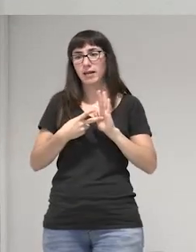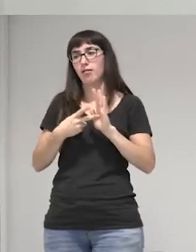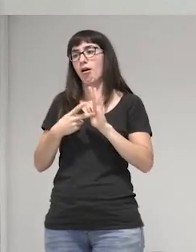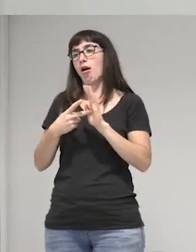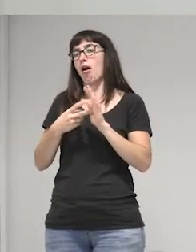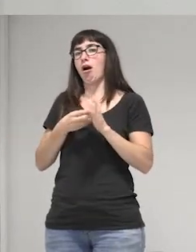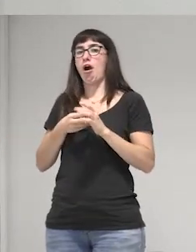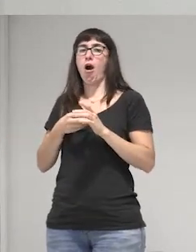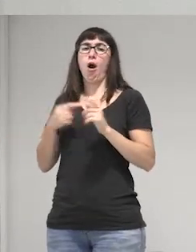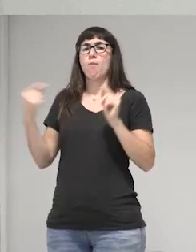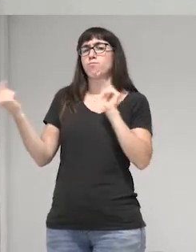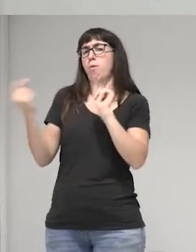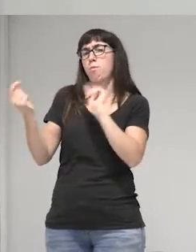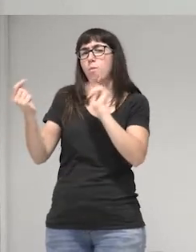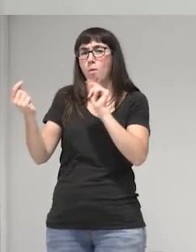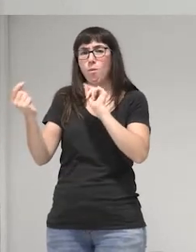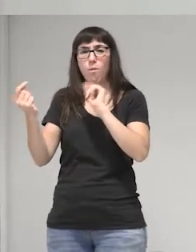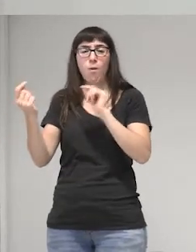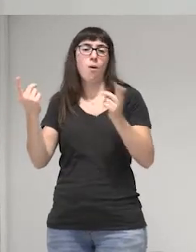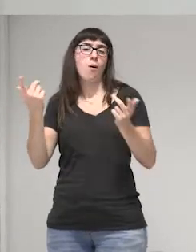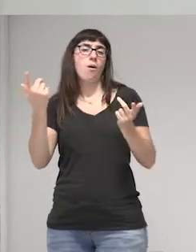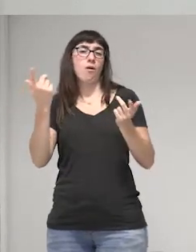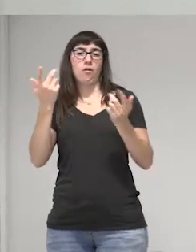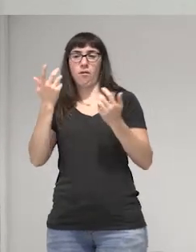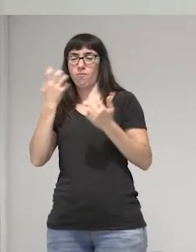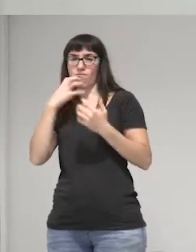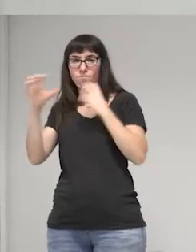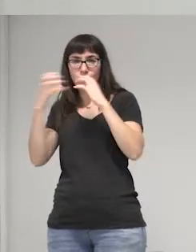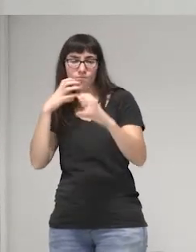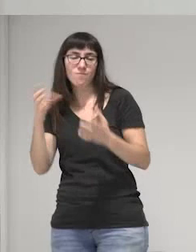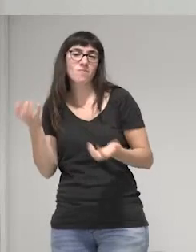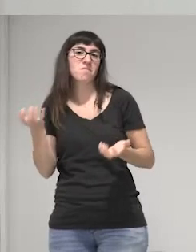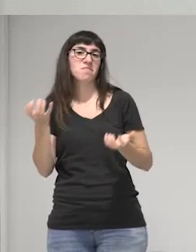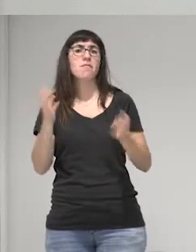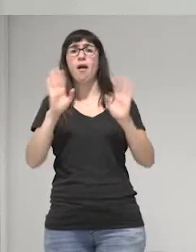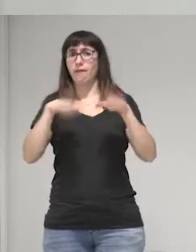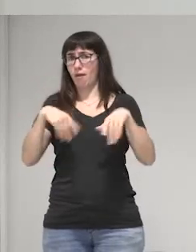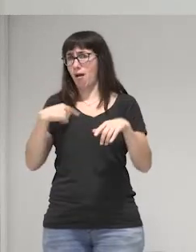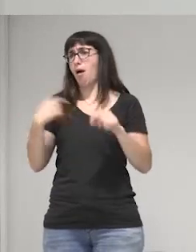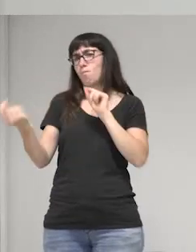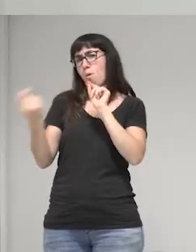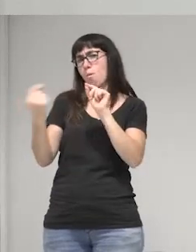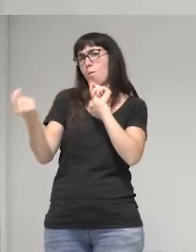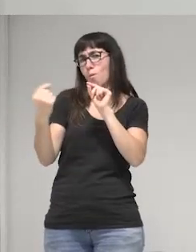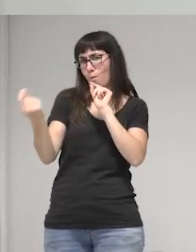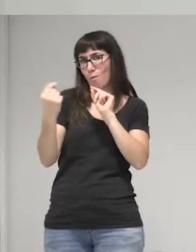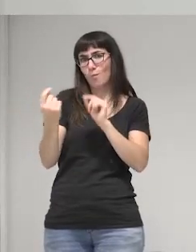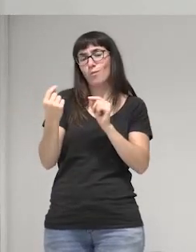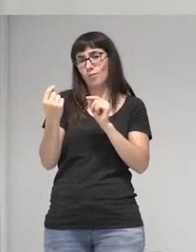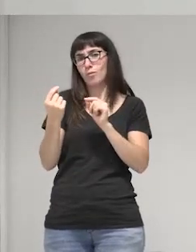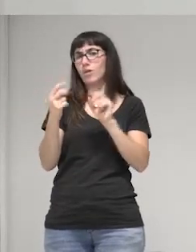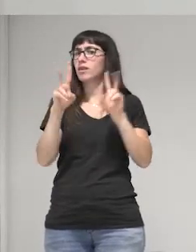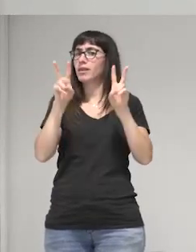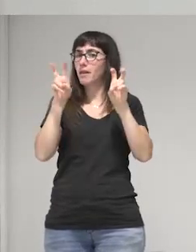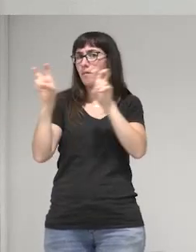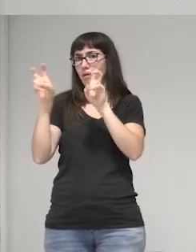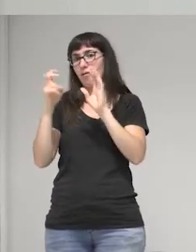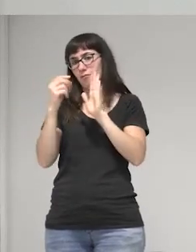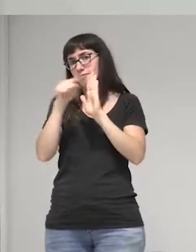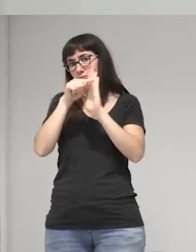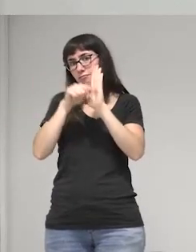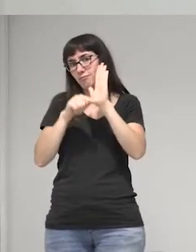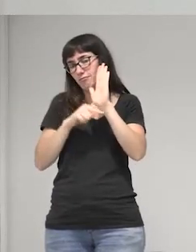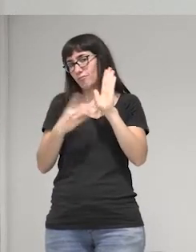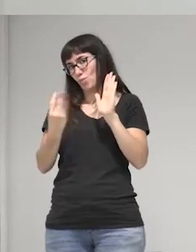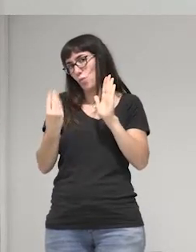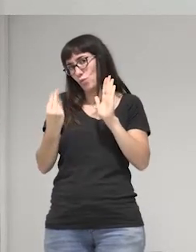claramente hasta ante nosotras porque que bueno discutíamos mucho las cuestiones que que bueno que